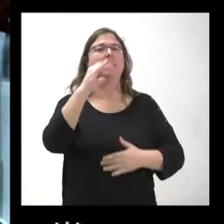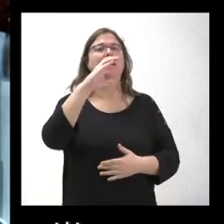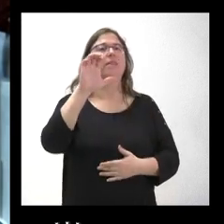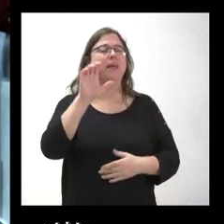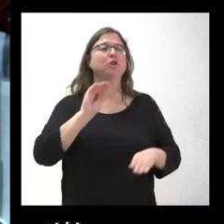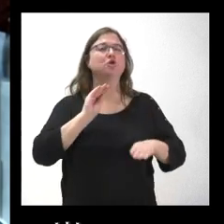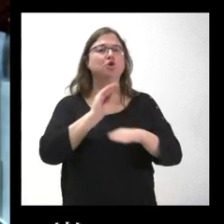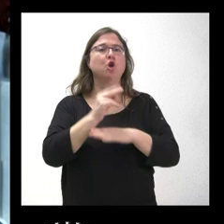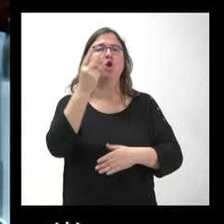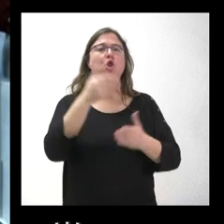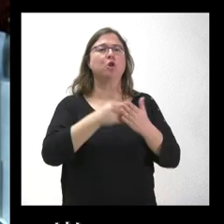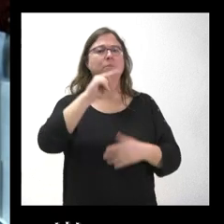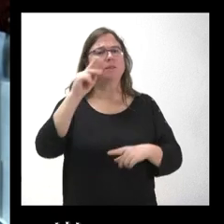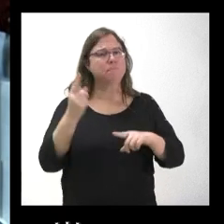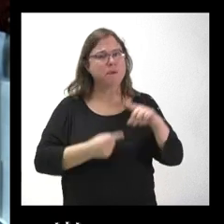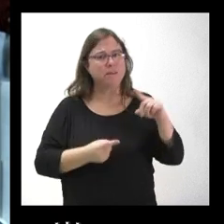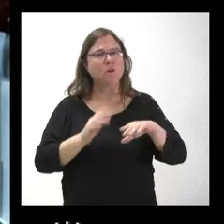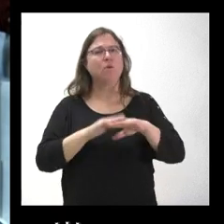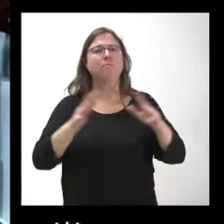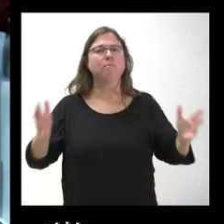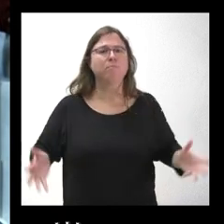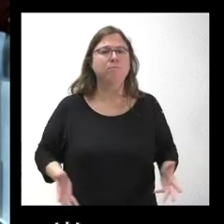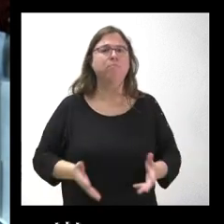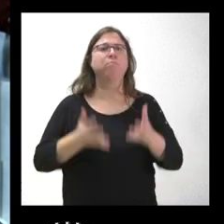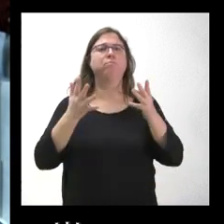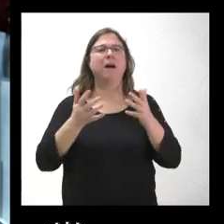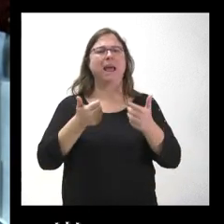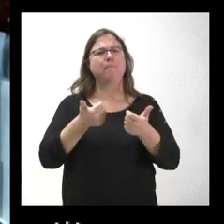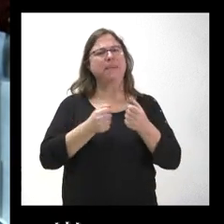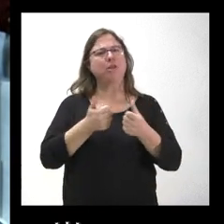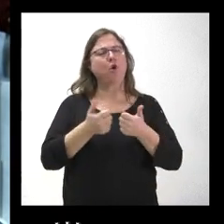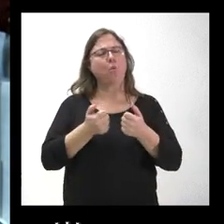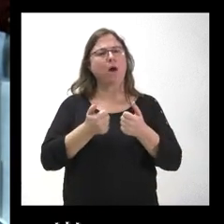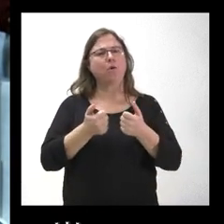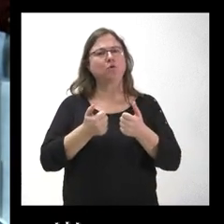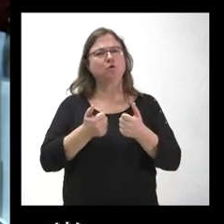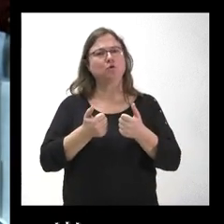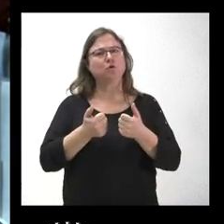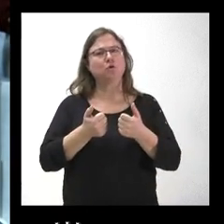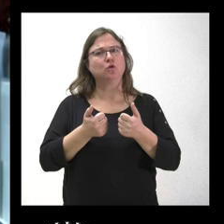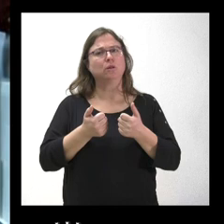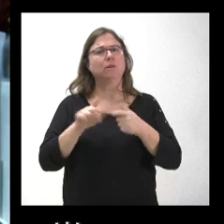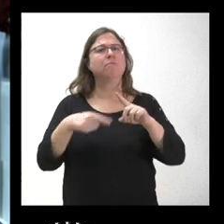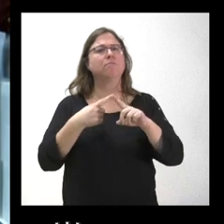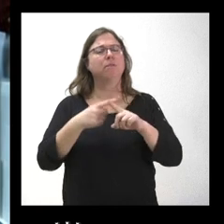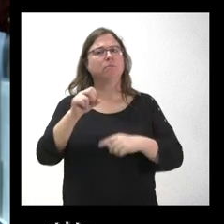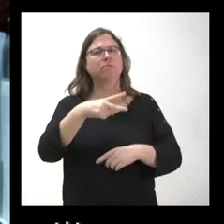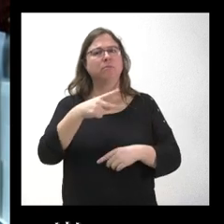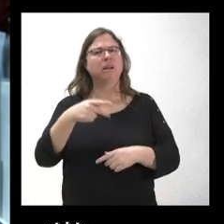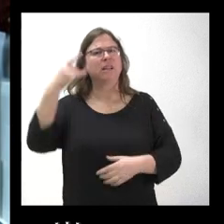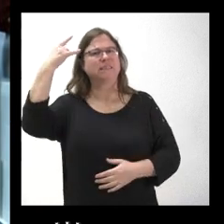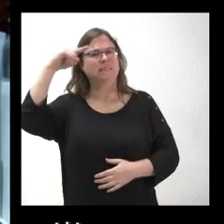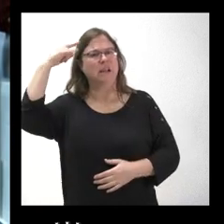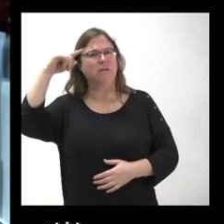subvención de dos millones y medio para impulsar el Hub Internacional de Videojuegos y Animación. Y resulta que se va a poner en Salamanca